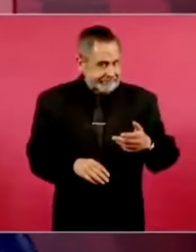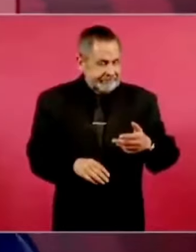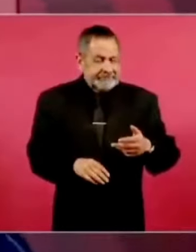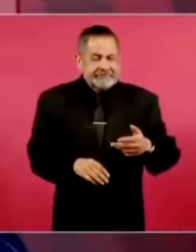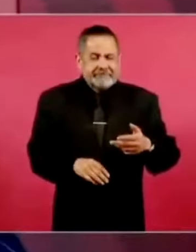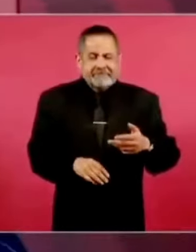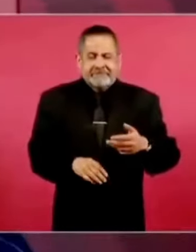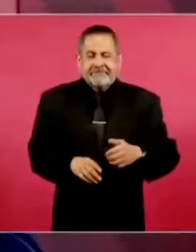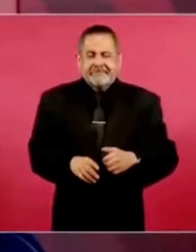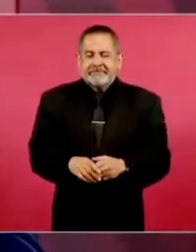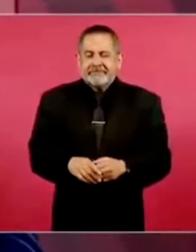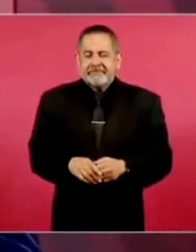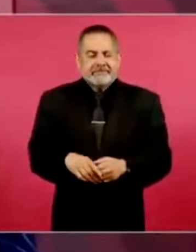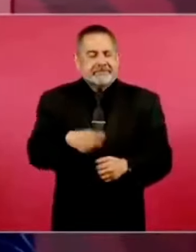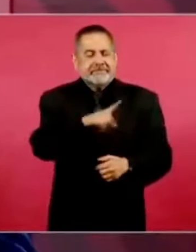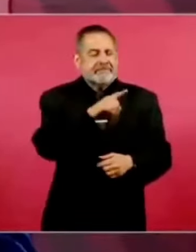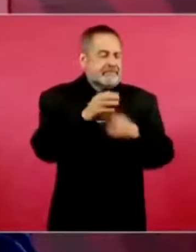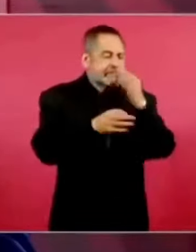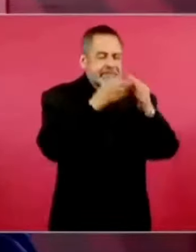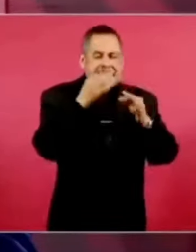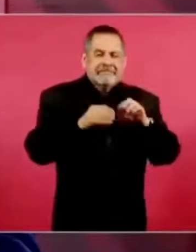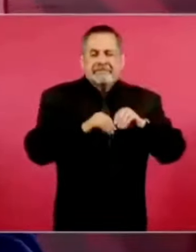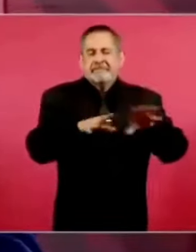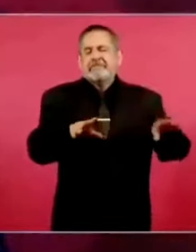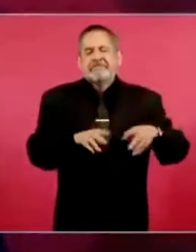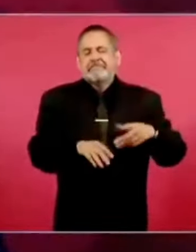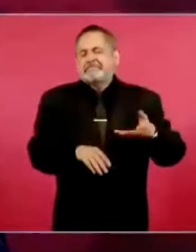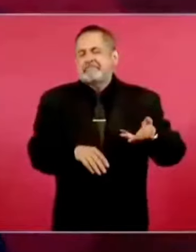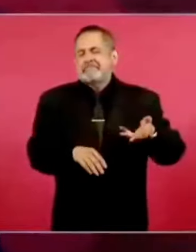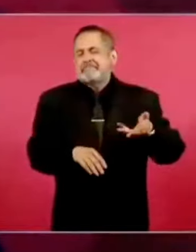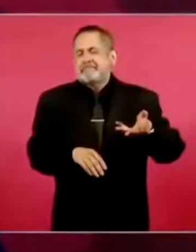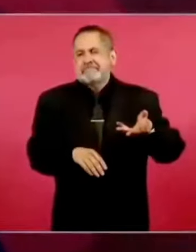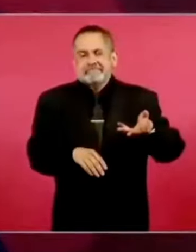en realidad es un mensaje que